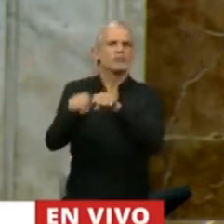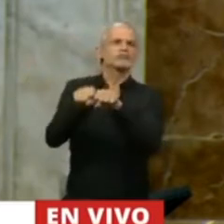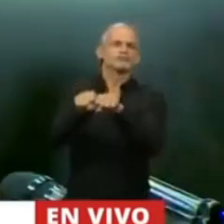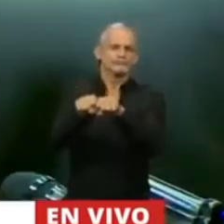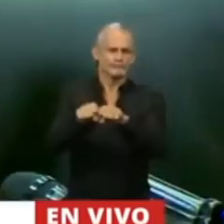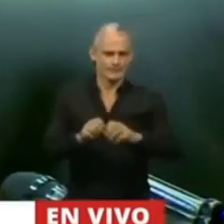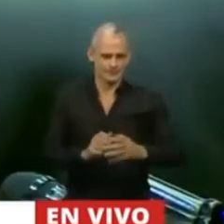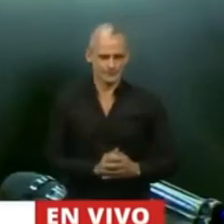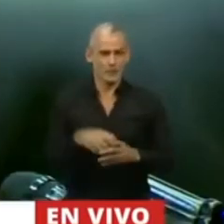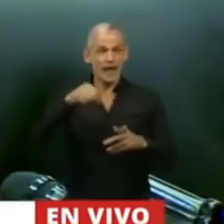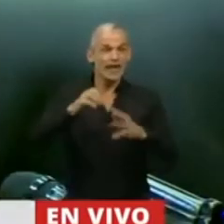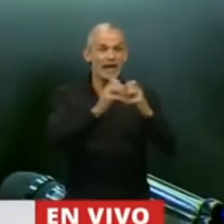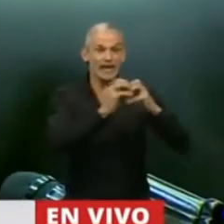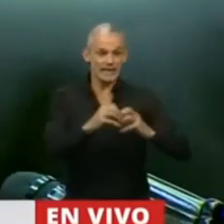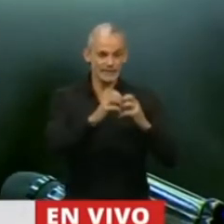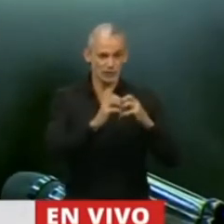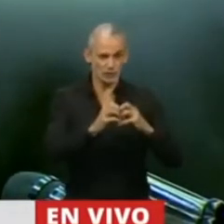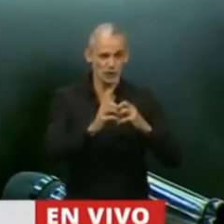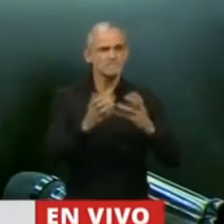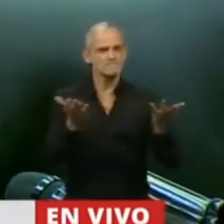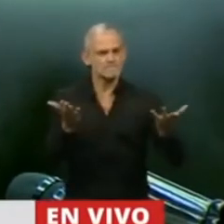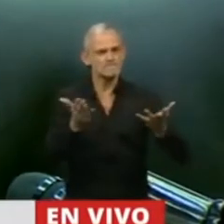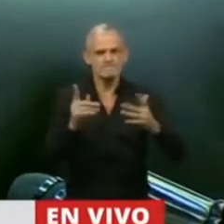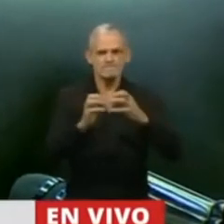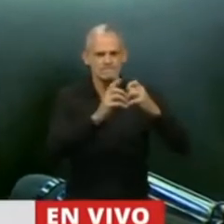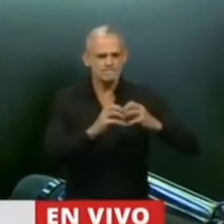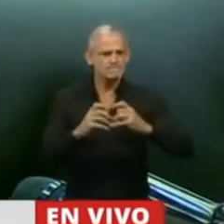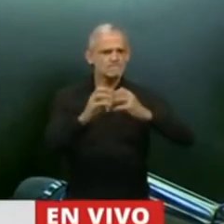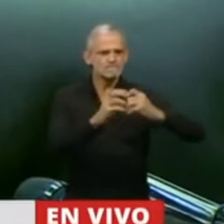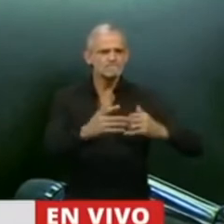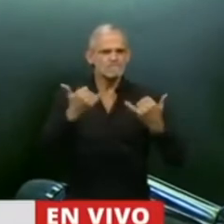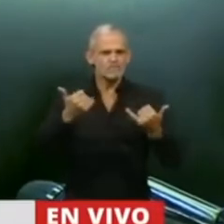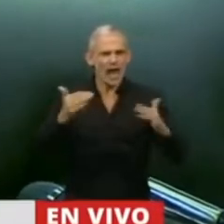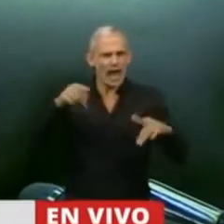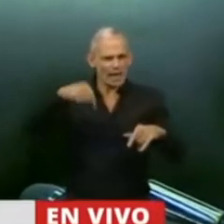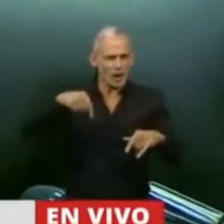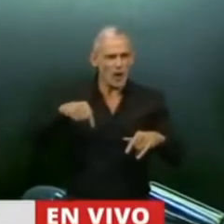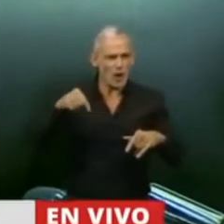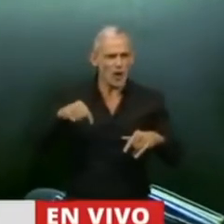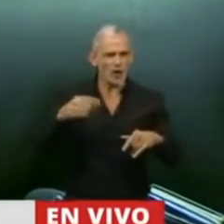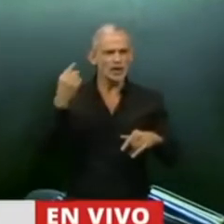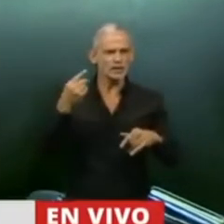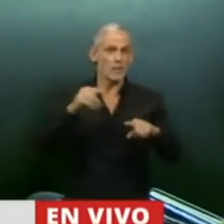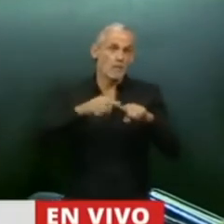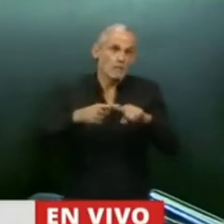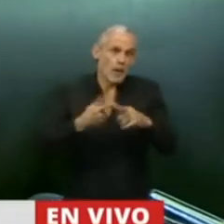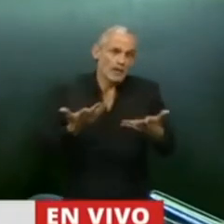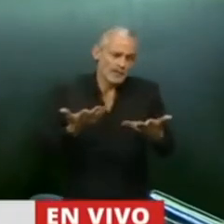Esta sesión que hemos celebrado en el día de hoy es un hecho político.